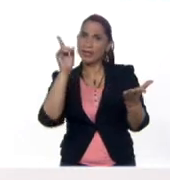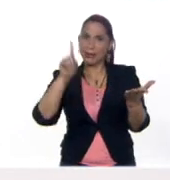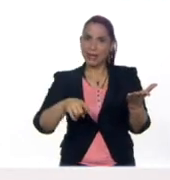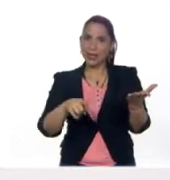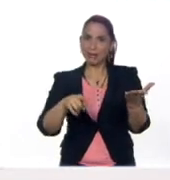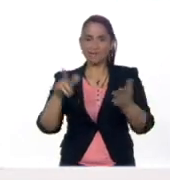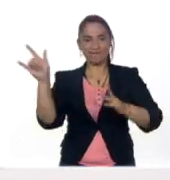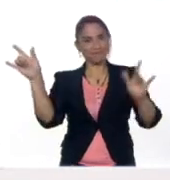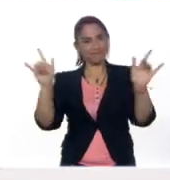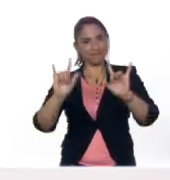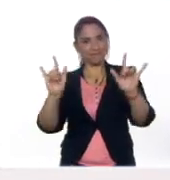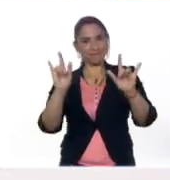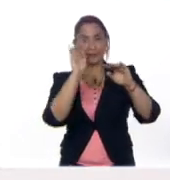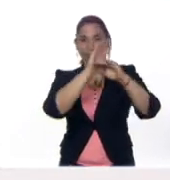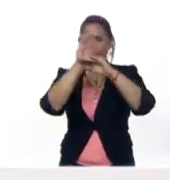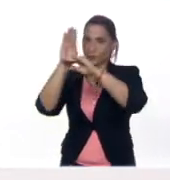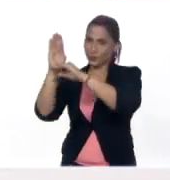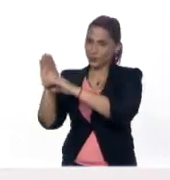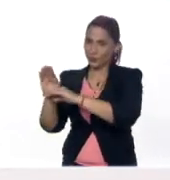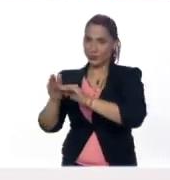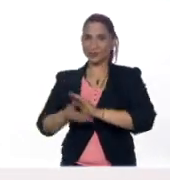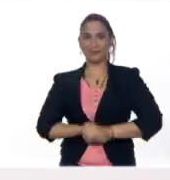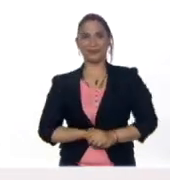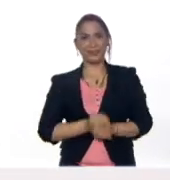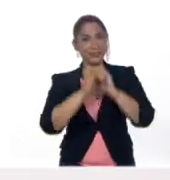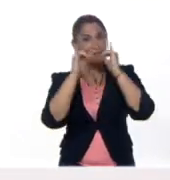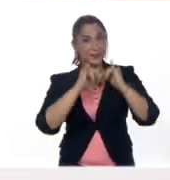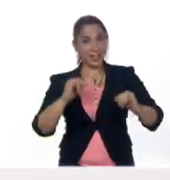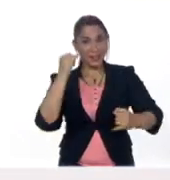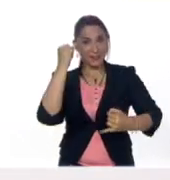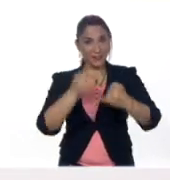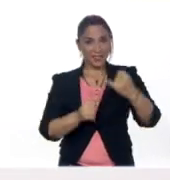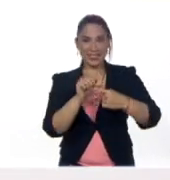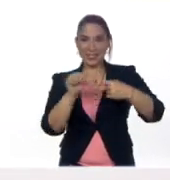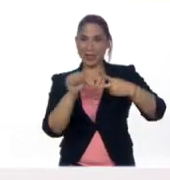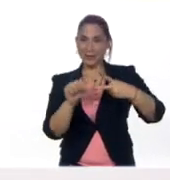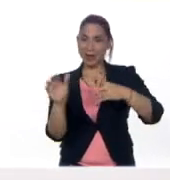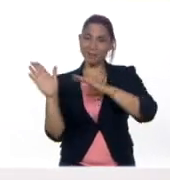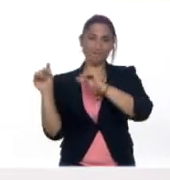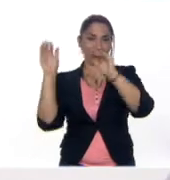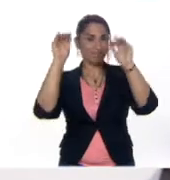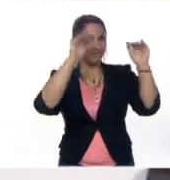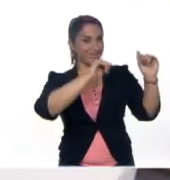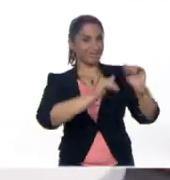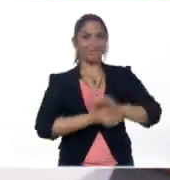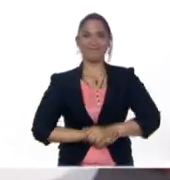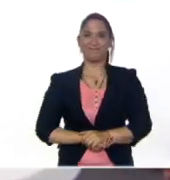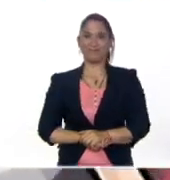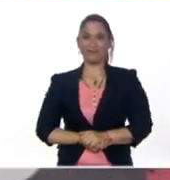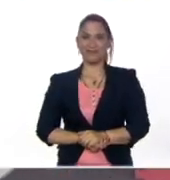Cuídense mucho, se les quiere feliz fin de semana Chao, chao